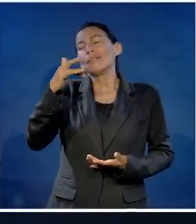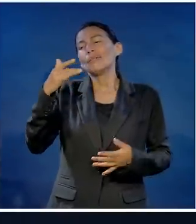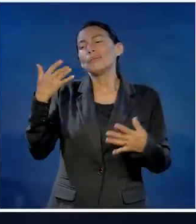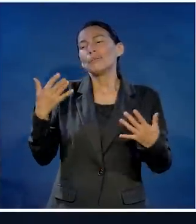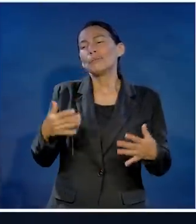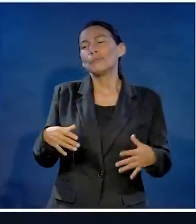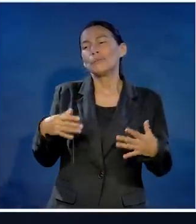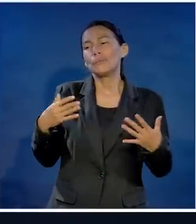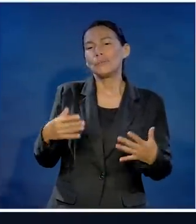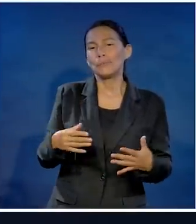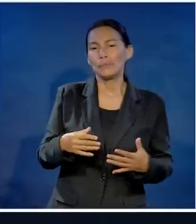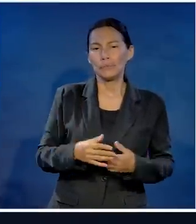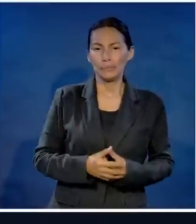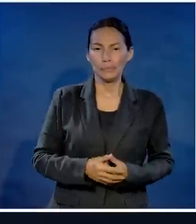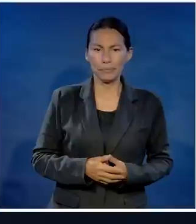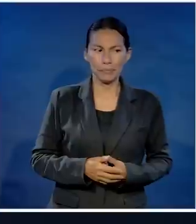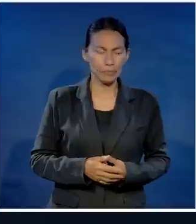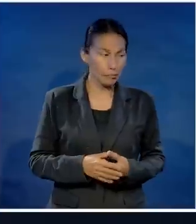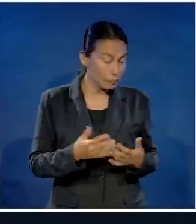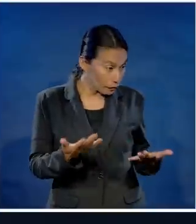Ese es el amor de mi vida.